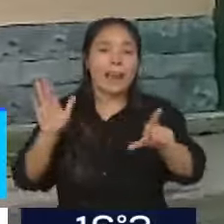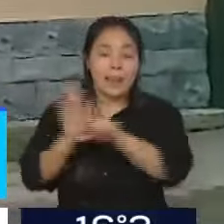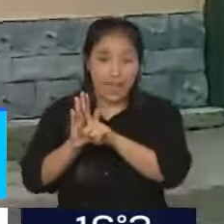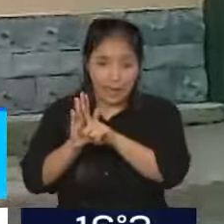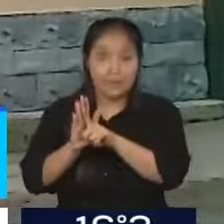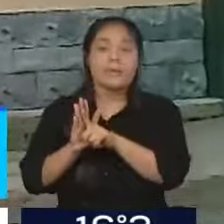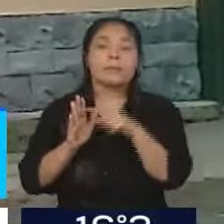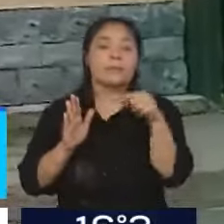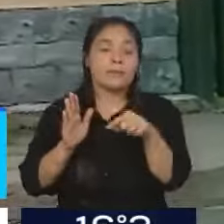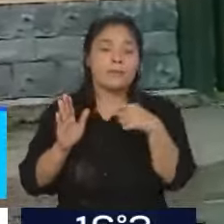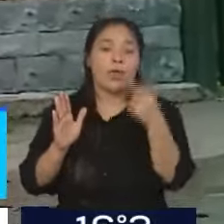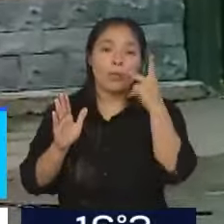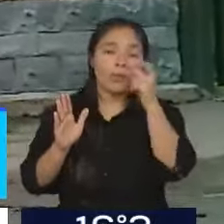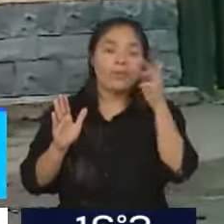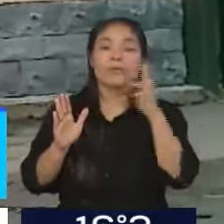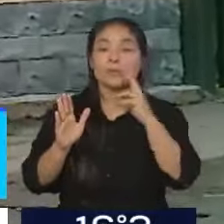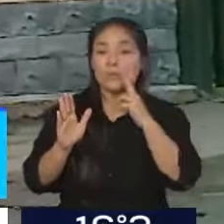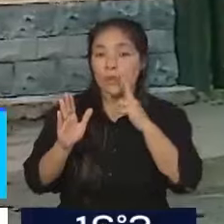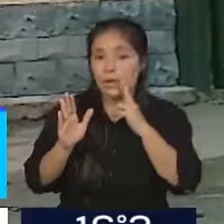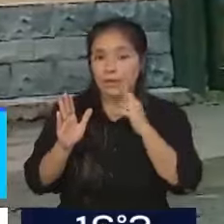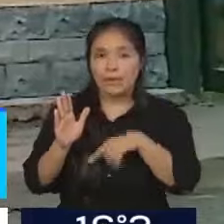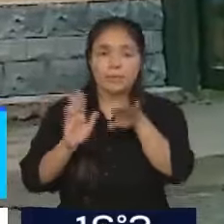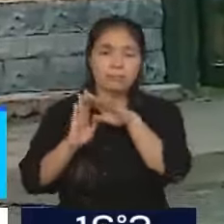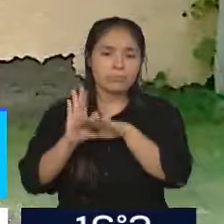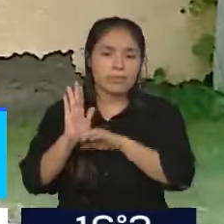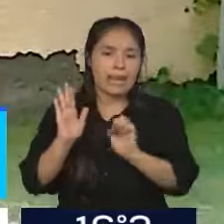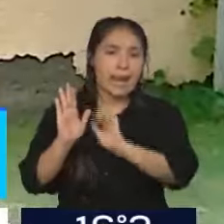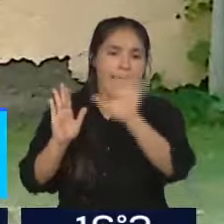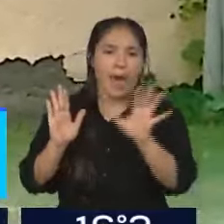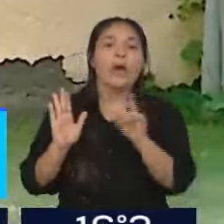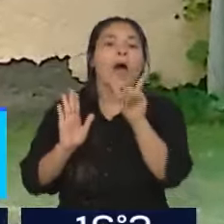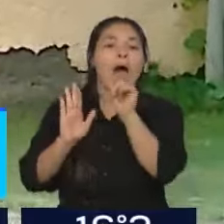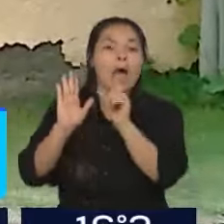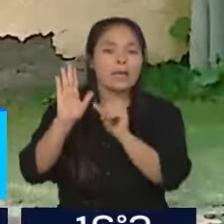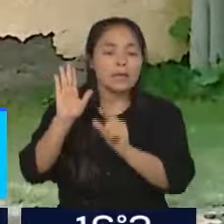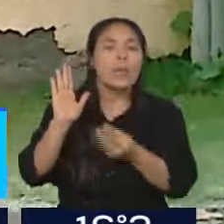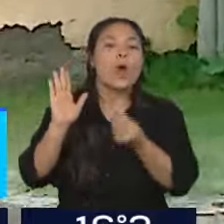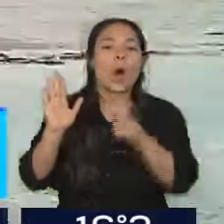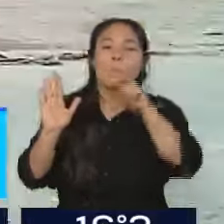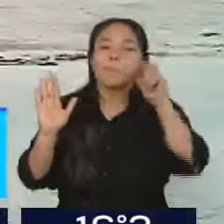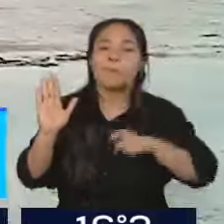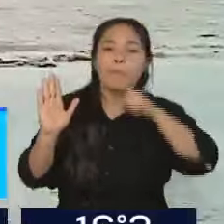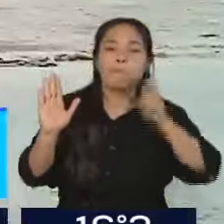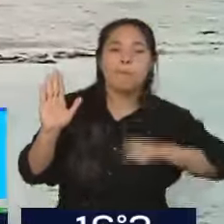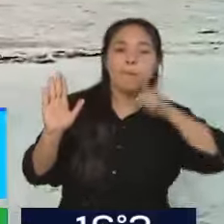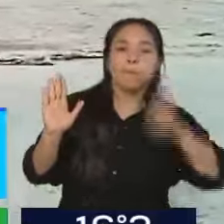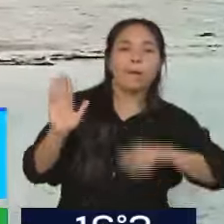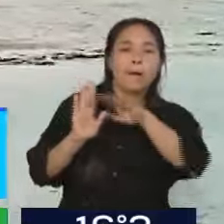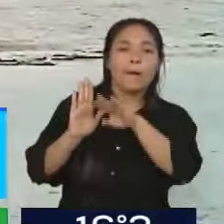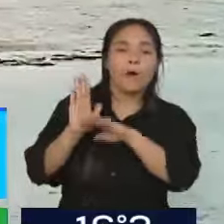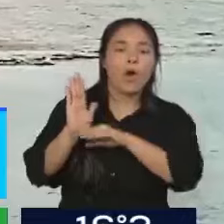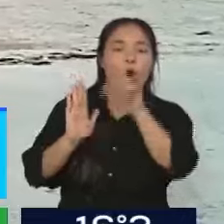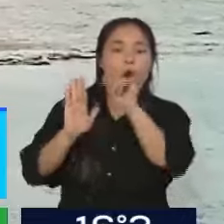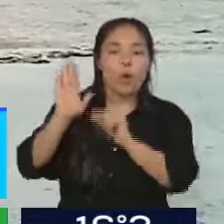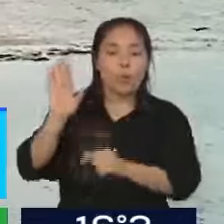desde el 2019 hace toda una tipificación de cuáles son los artículos con los delitos contemplados en el Código Penal.